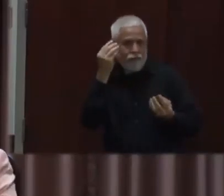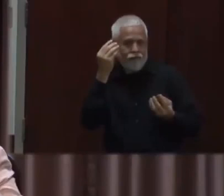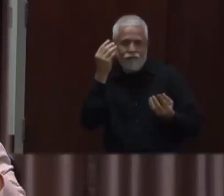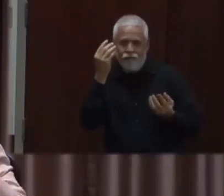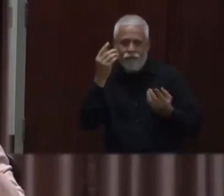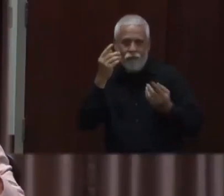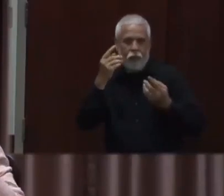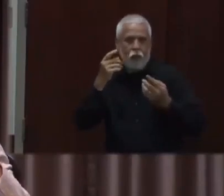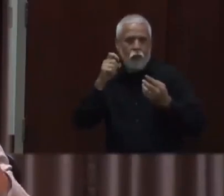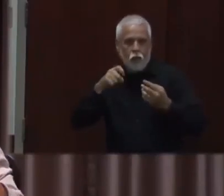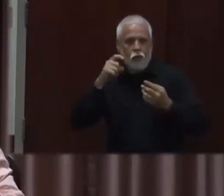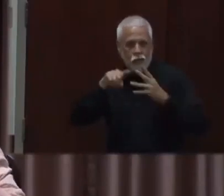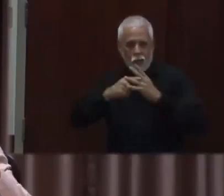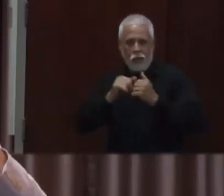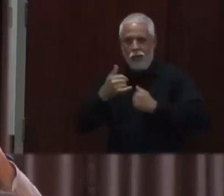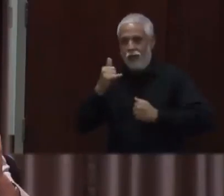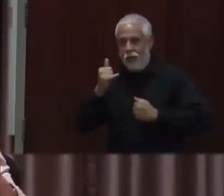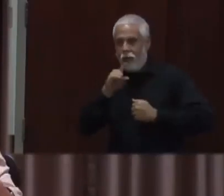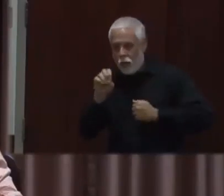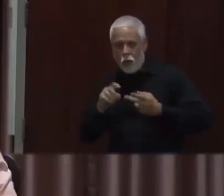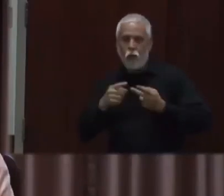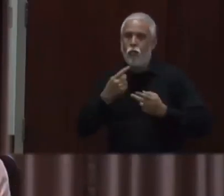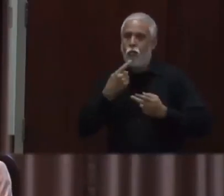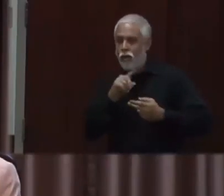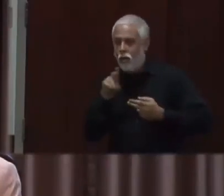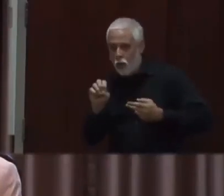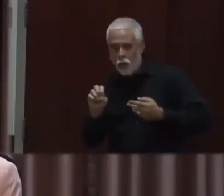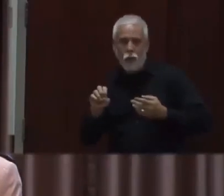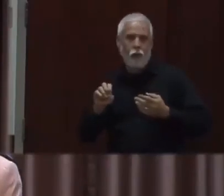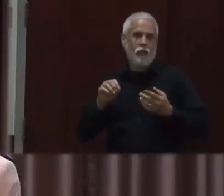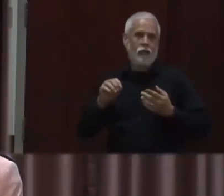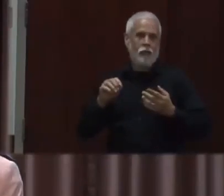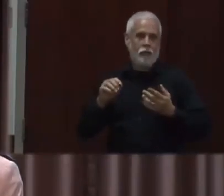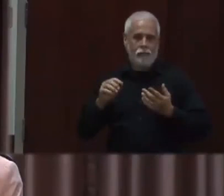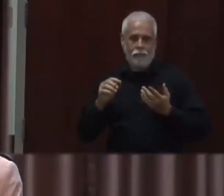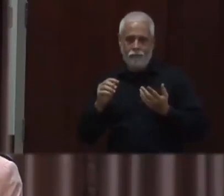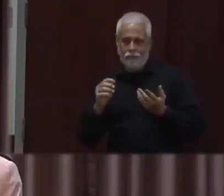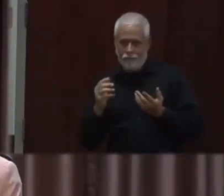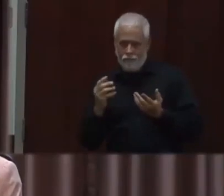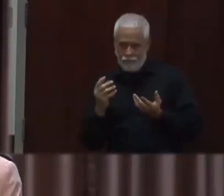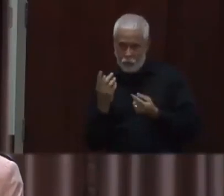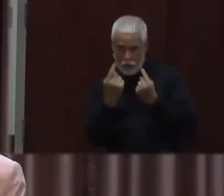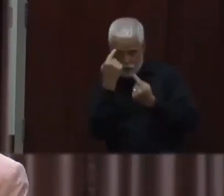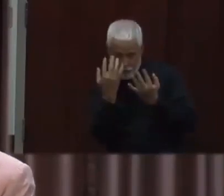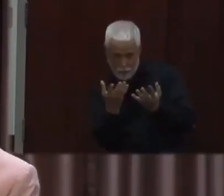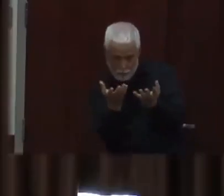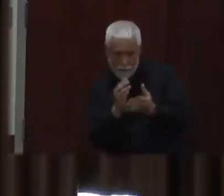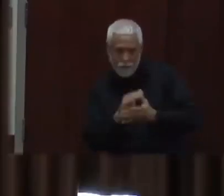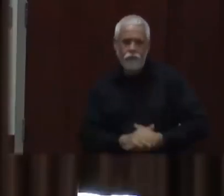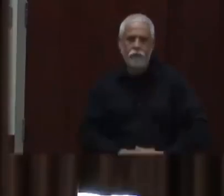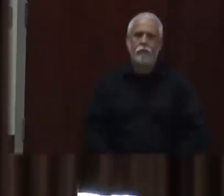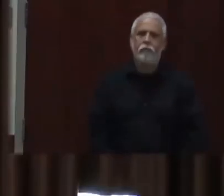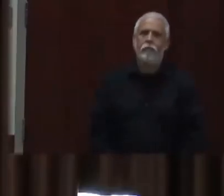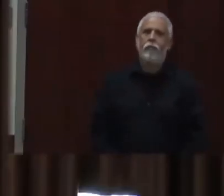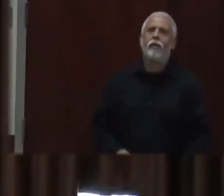por la pregunta. Entonces, primero lo que diría es que no solo estoy buscando esto,